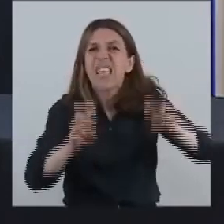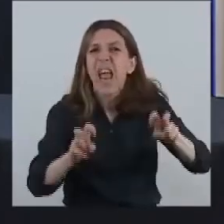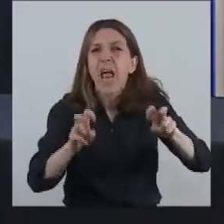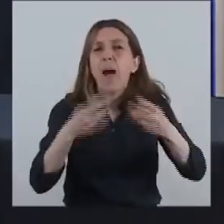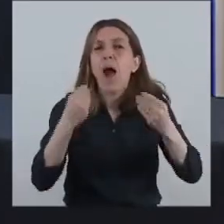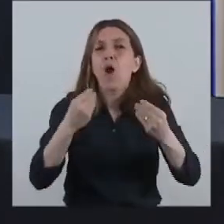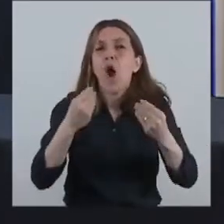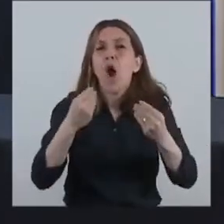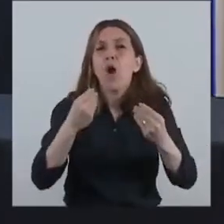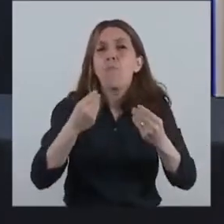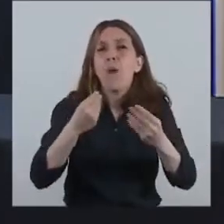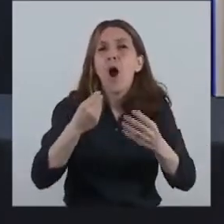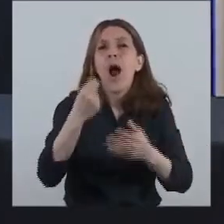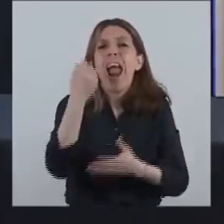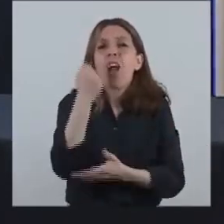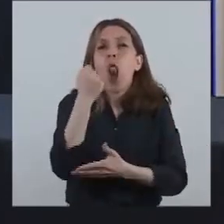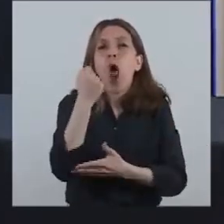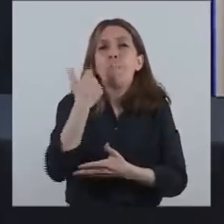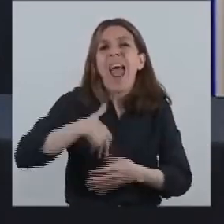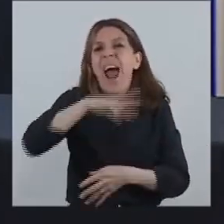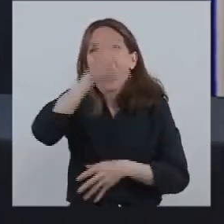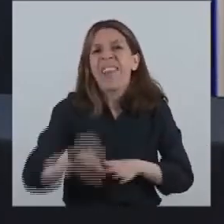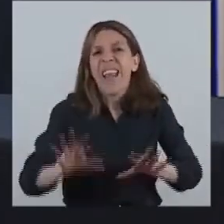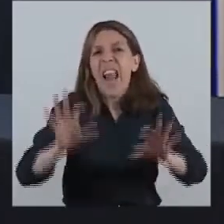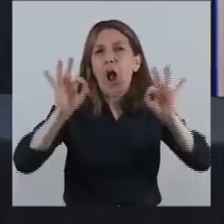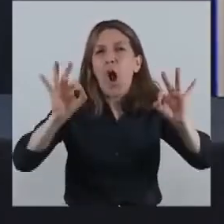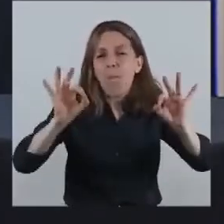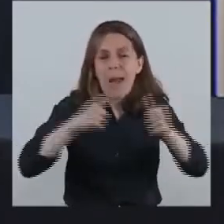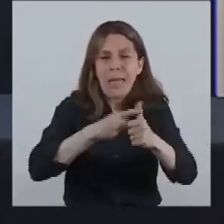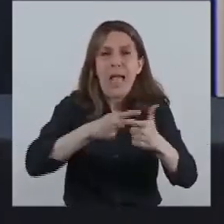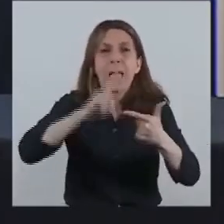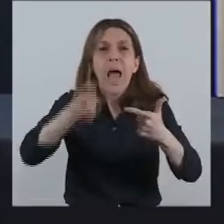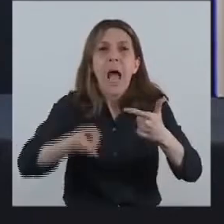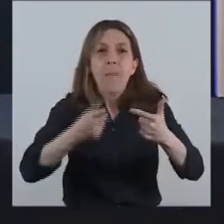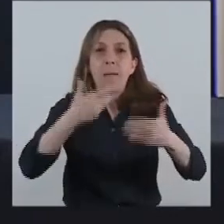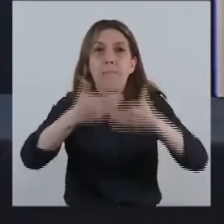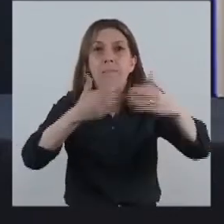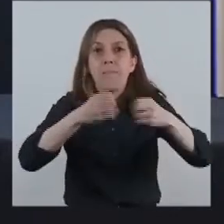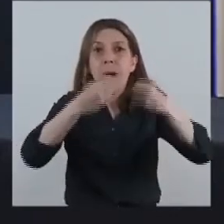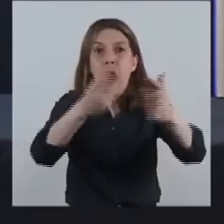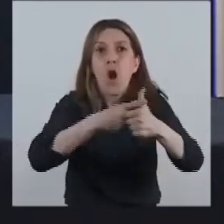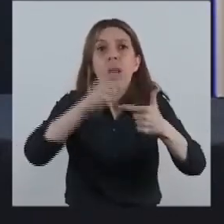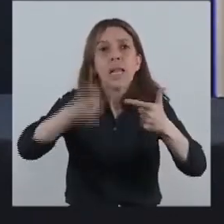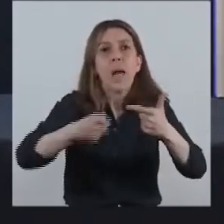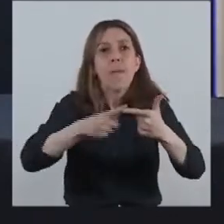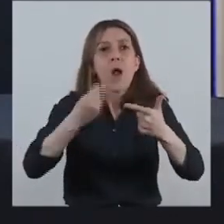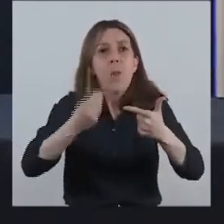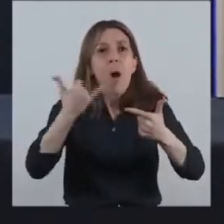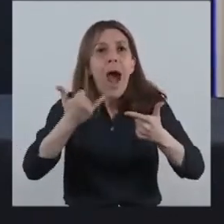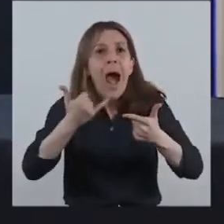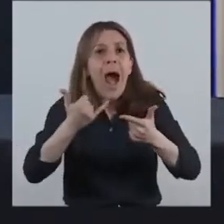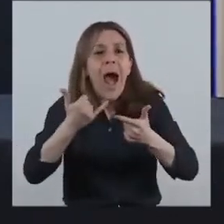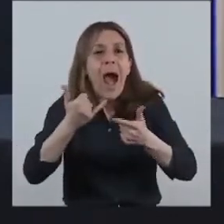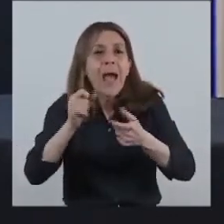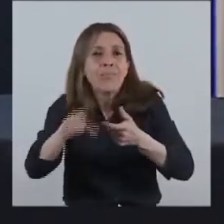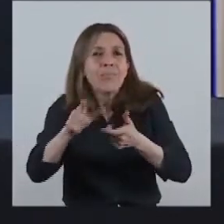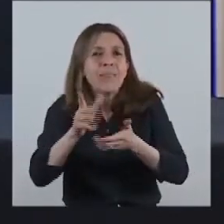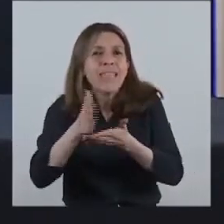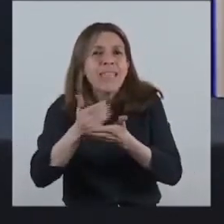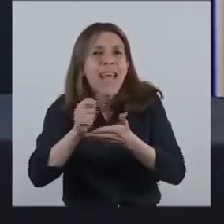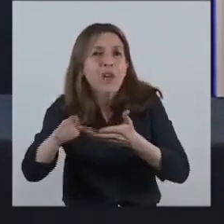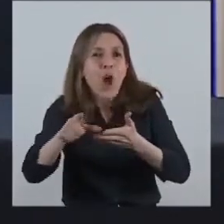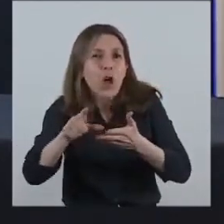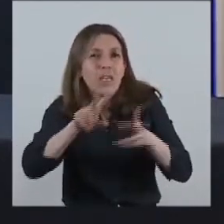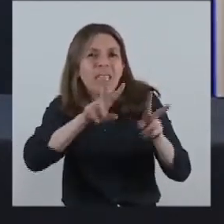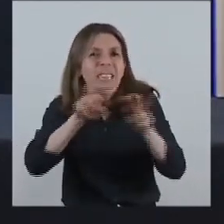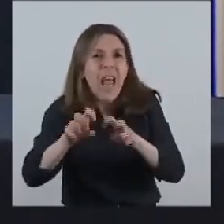macroeconomía, con el promover sectores clave para el desarrollo